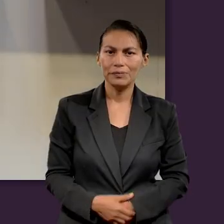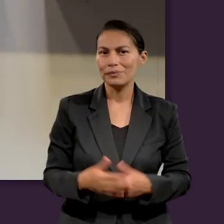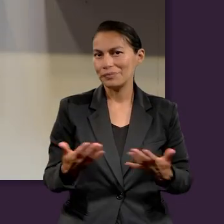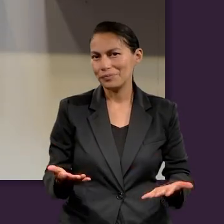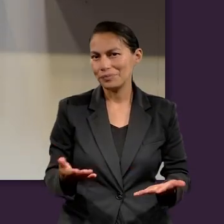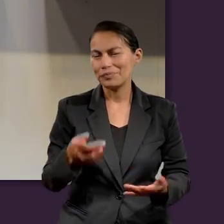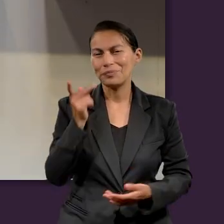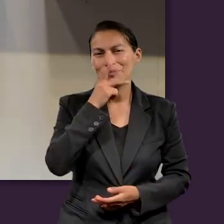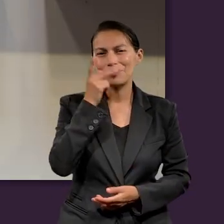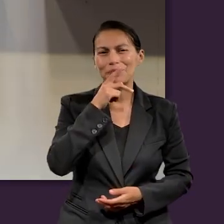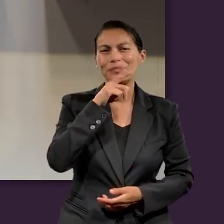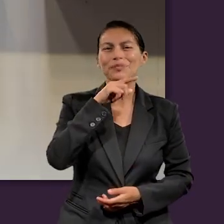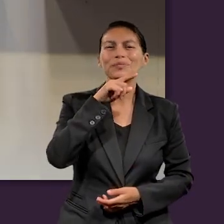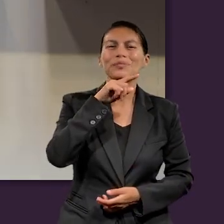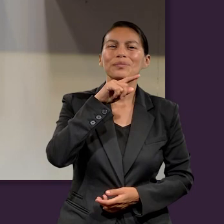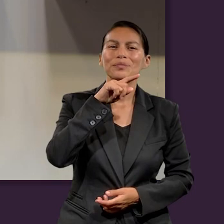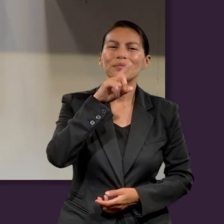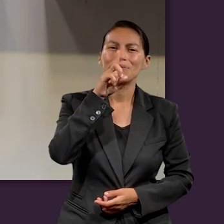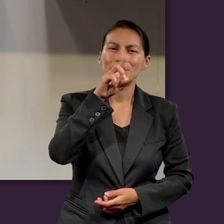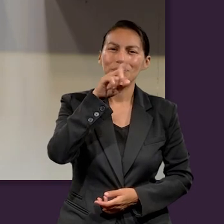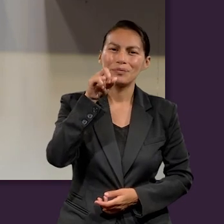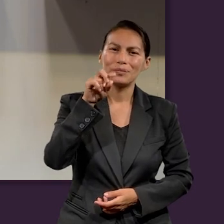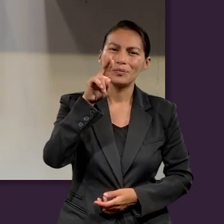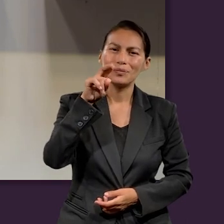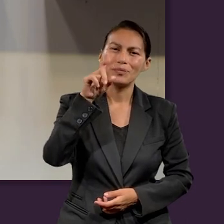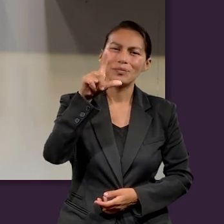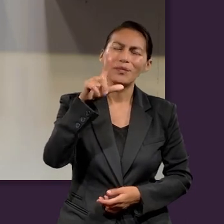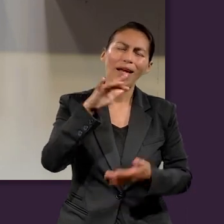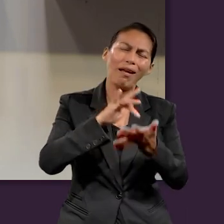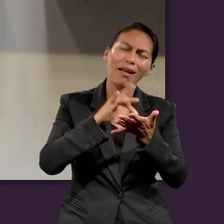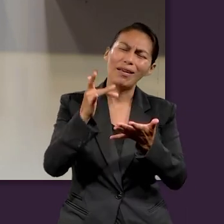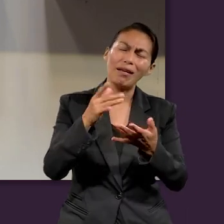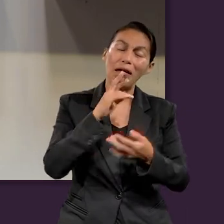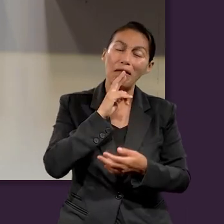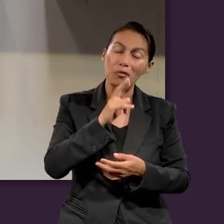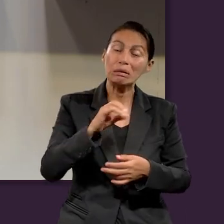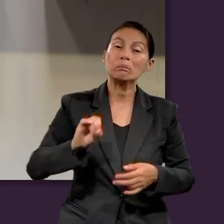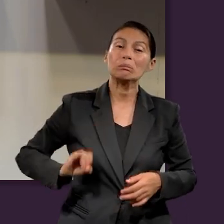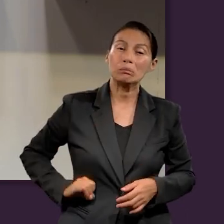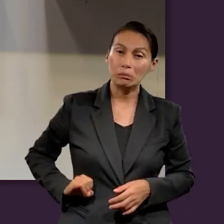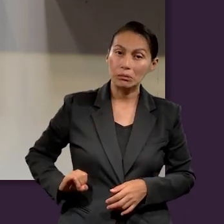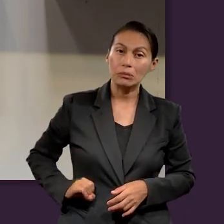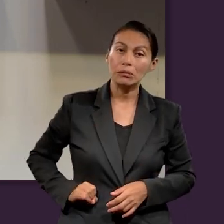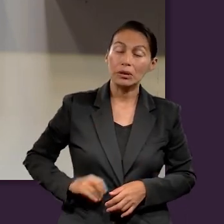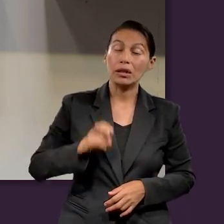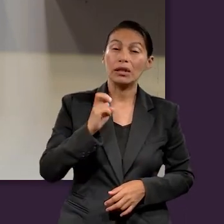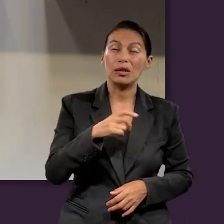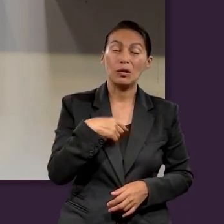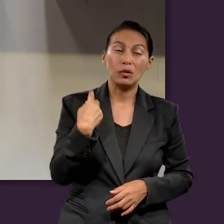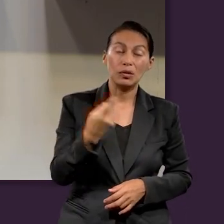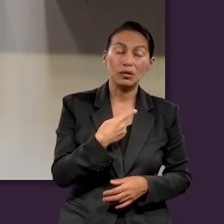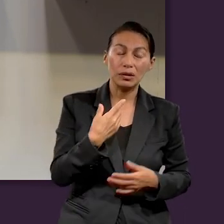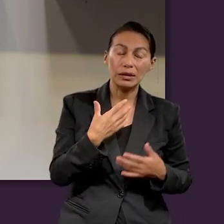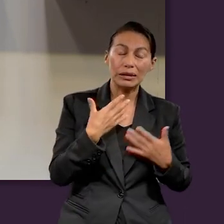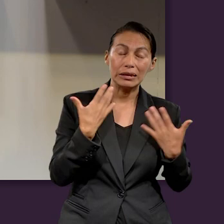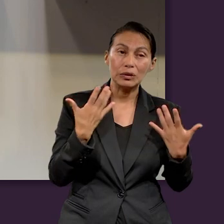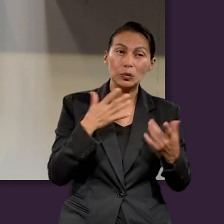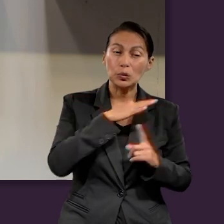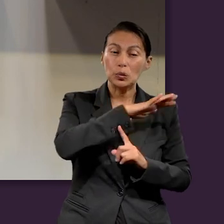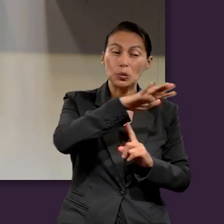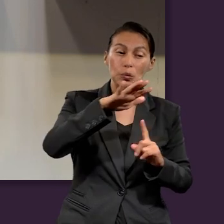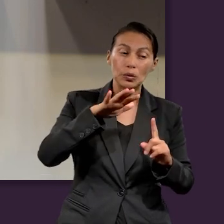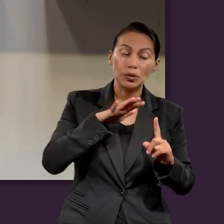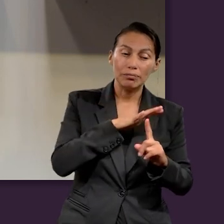Gracias, Pastor Zul, por llevarnos a esta respuesta muy interesante, lo cual nos pone en un contexto de lo que